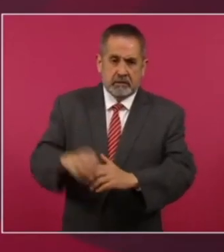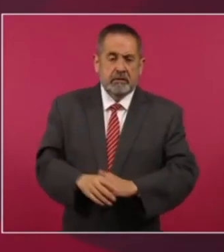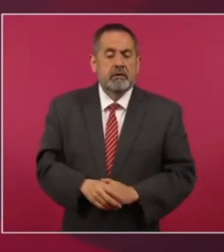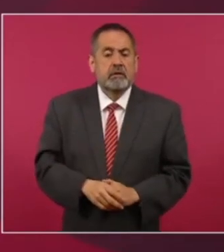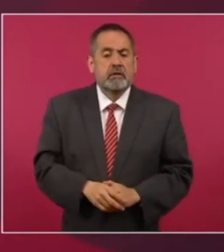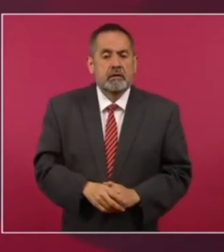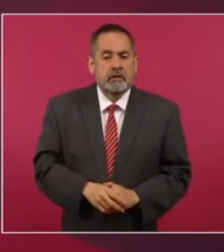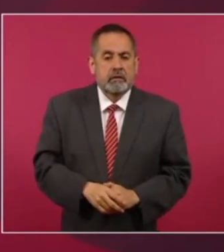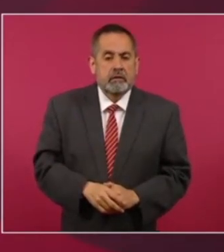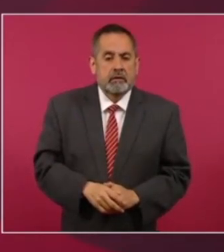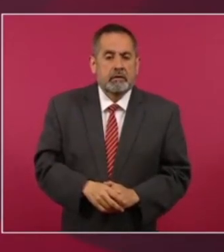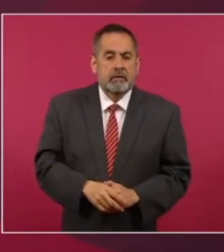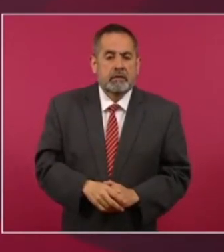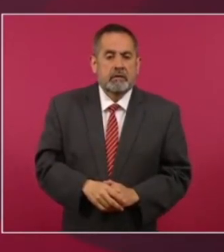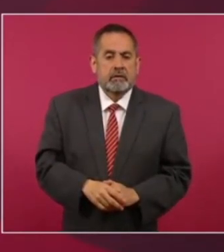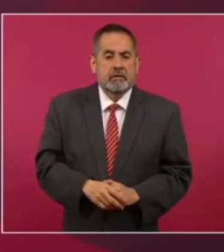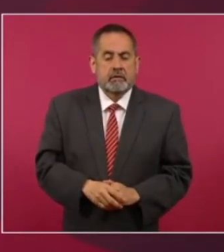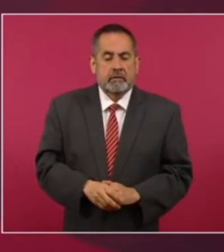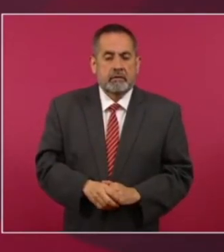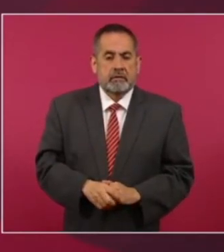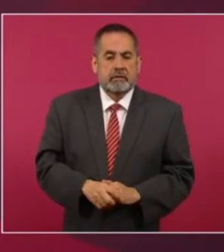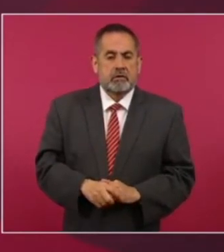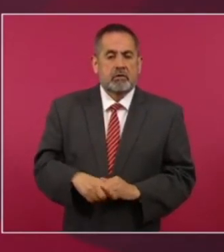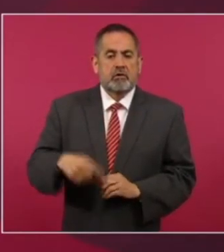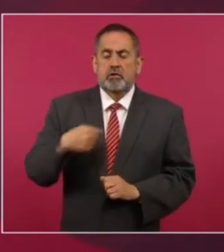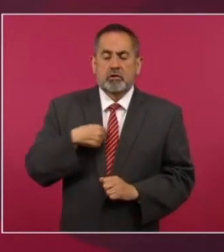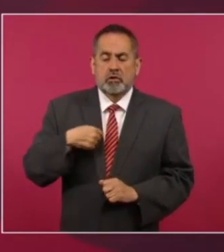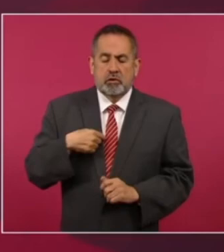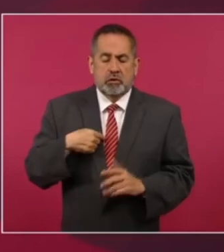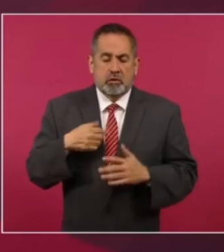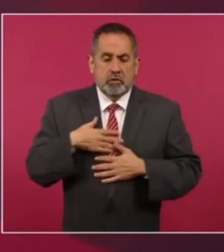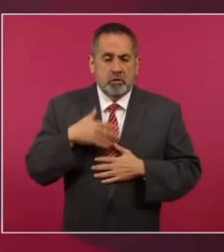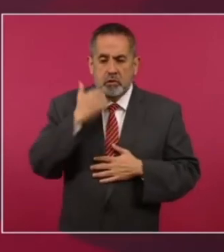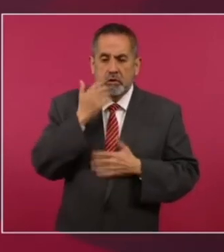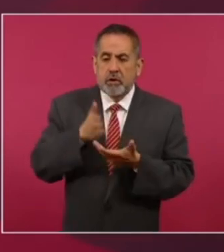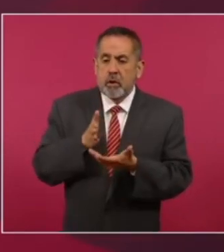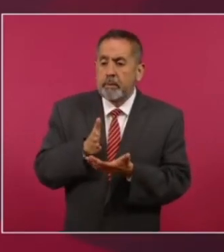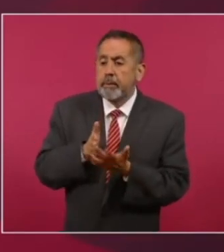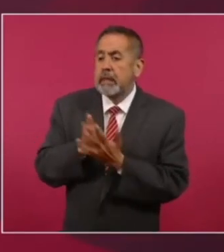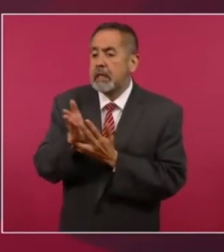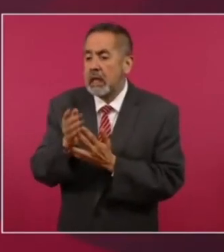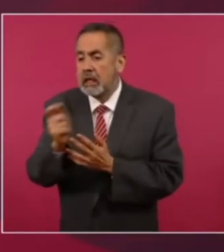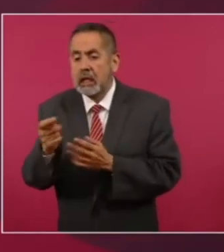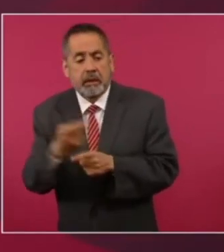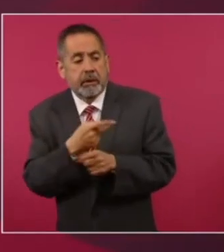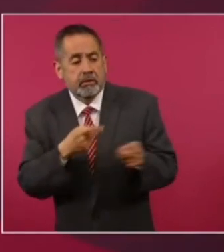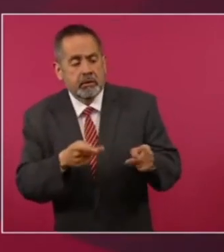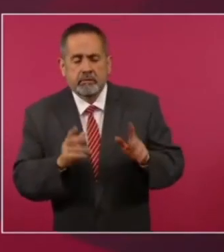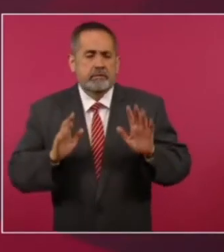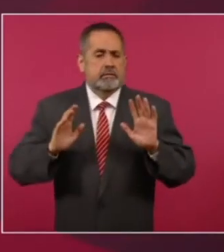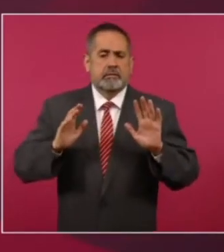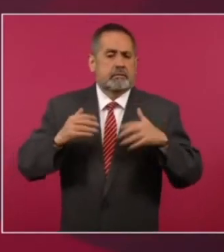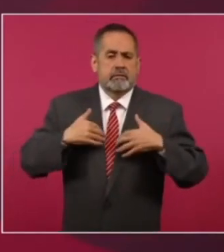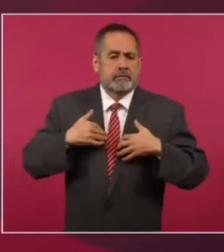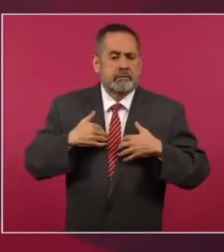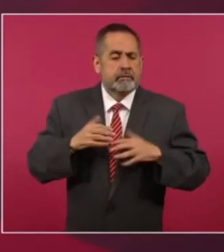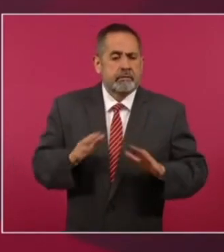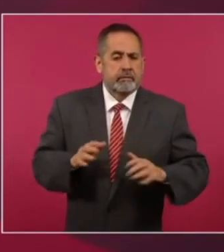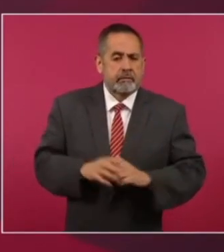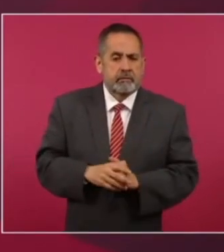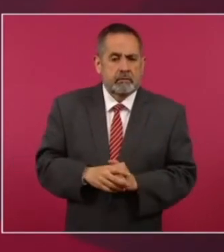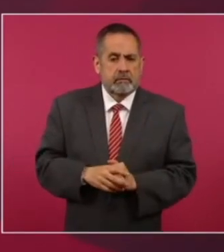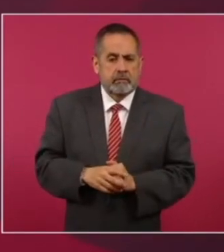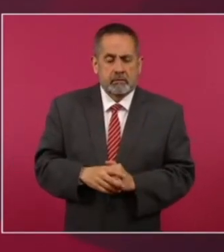nosotros no queremos meternos en eso porque no